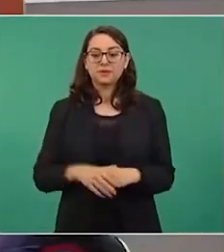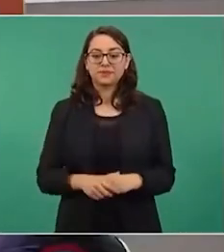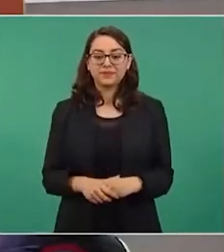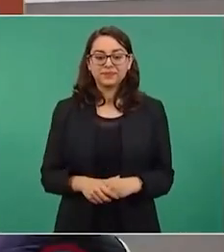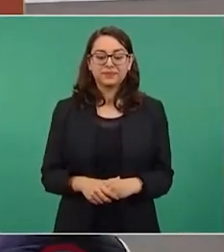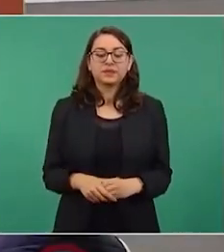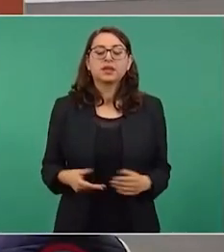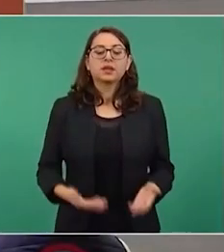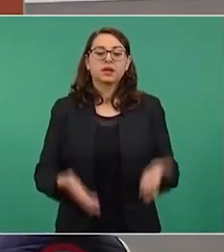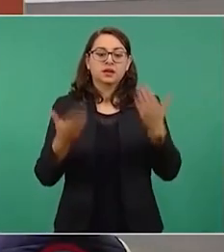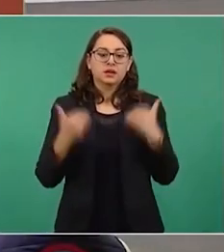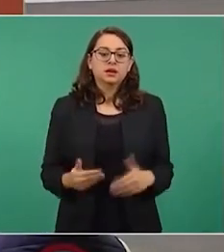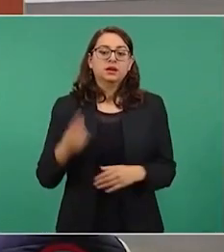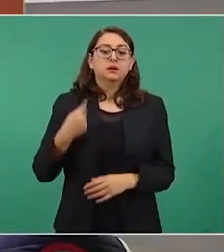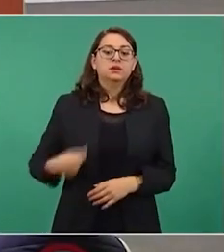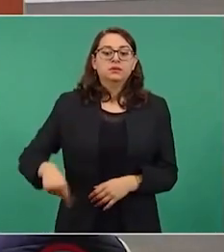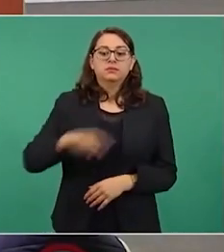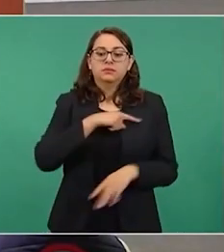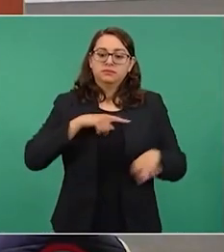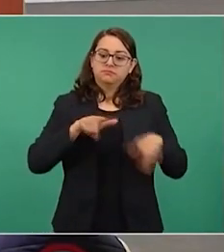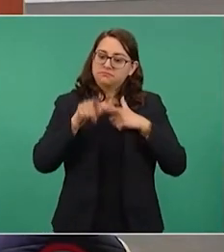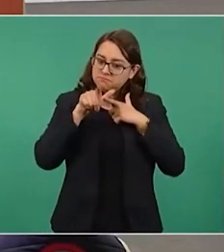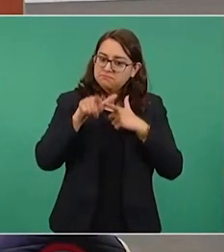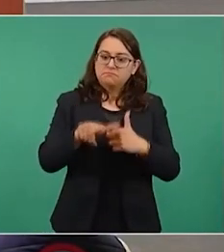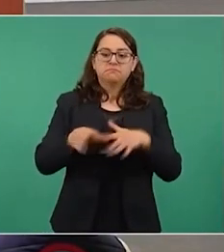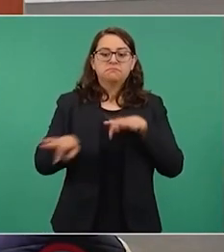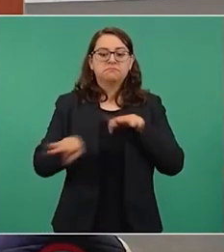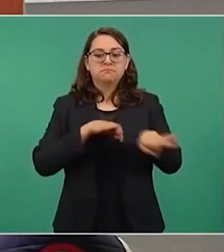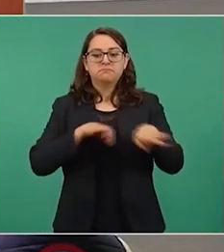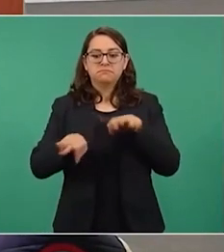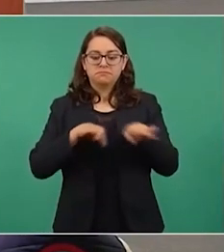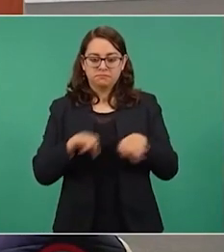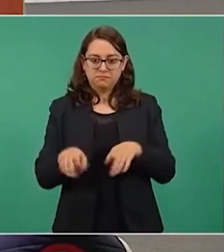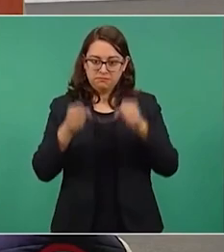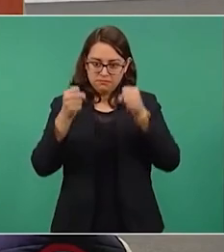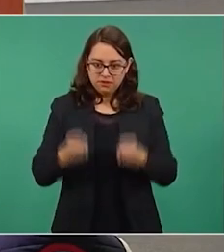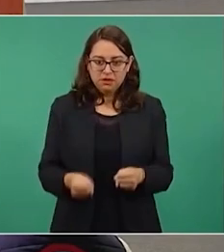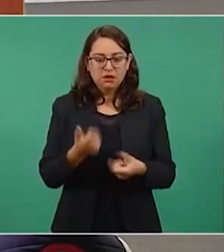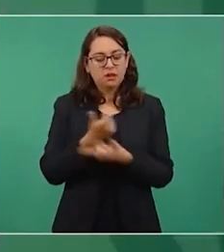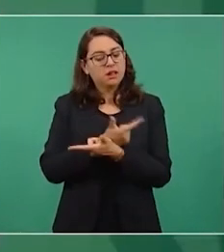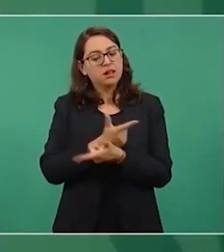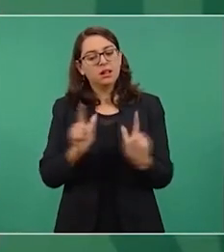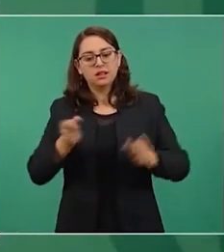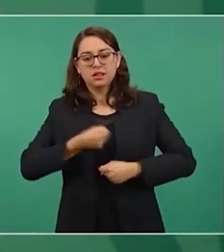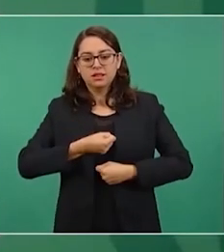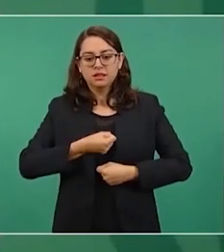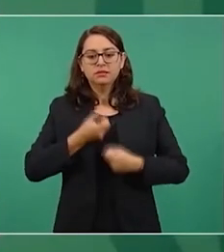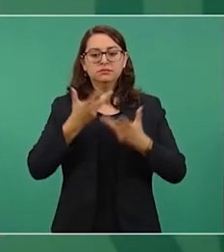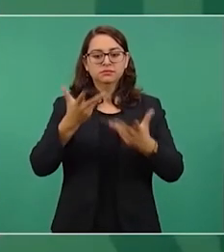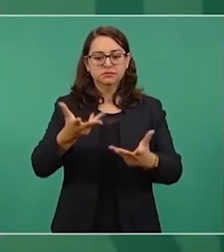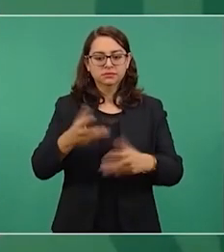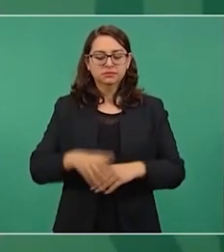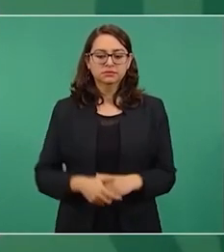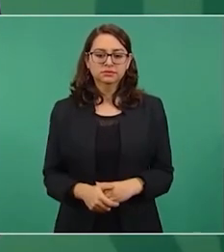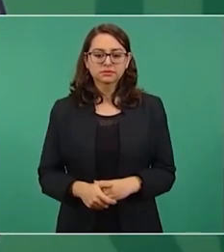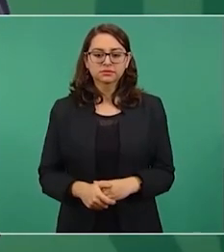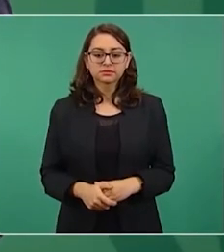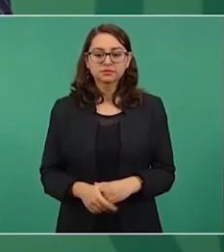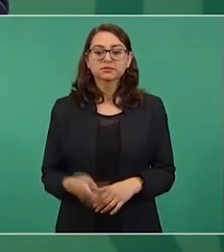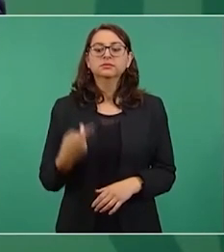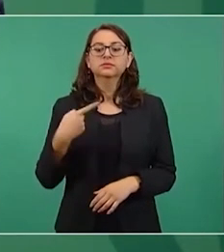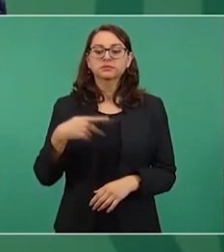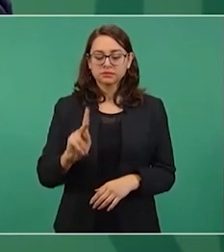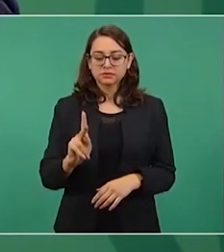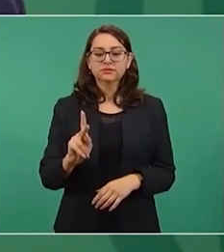nosotros a seguir trabajando y garantizando la libertad de expresión. pero